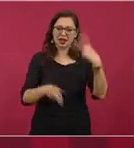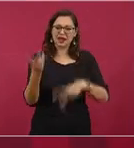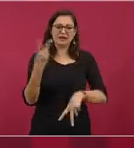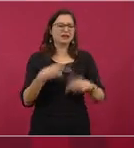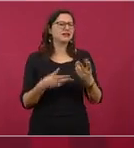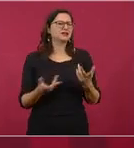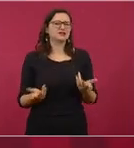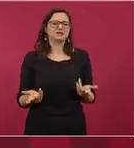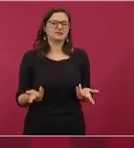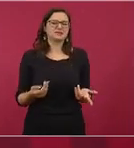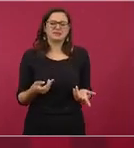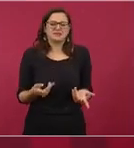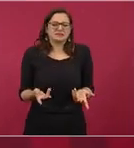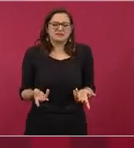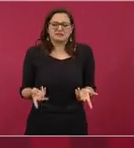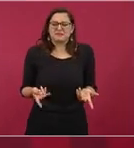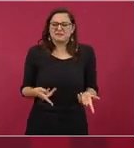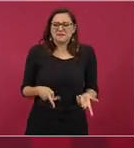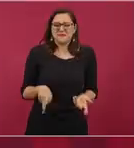pero